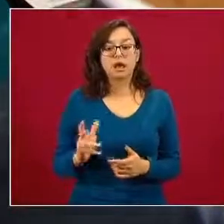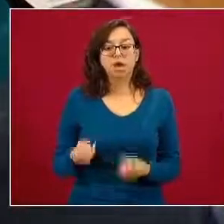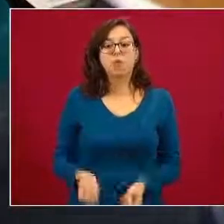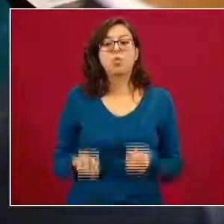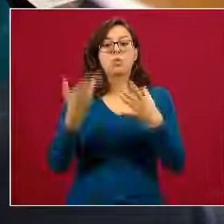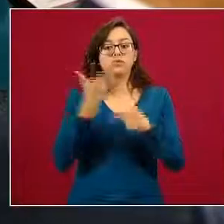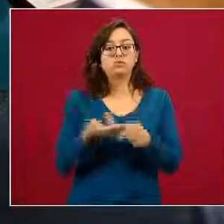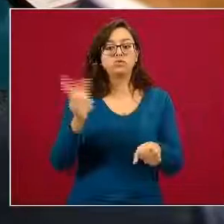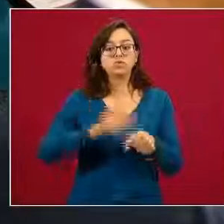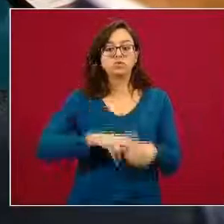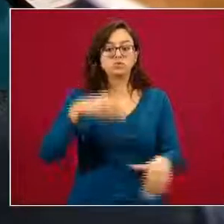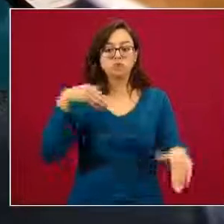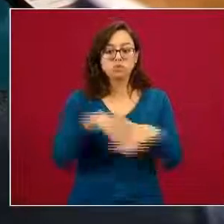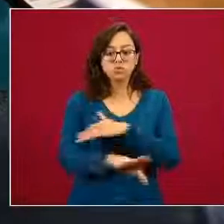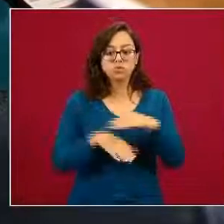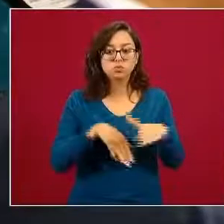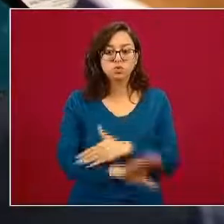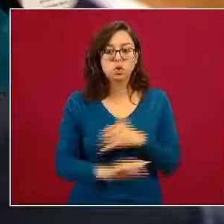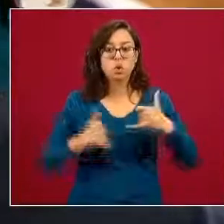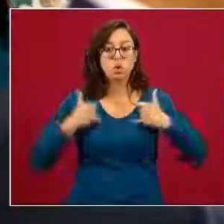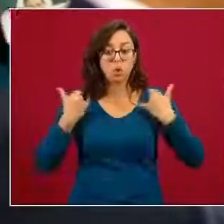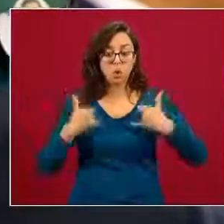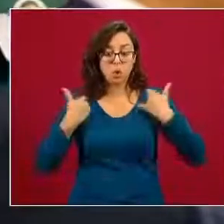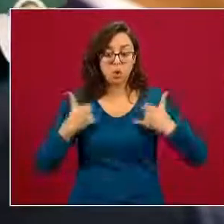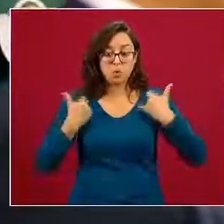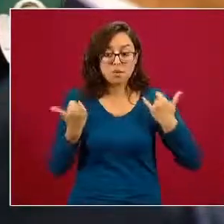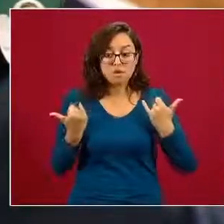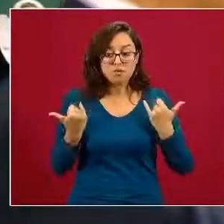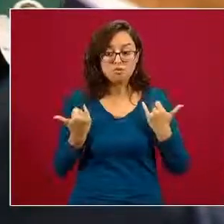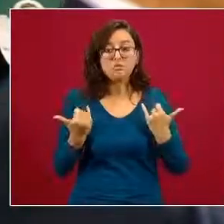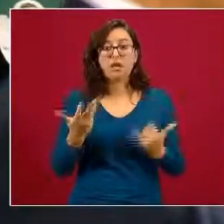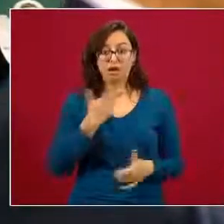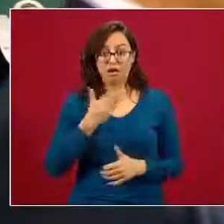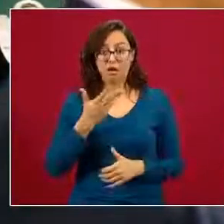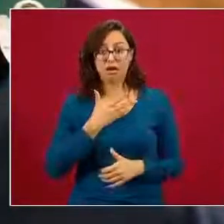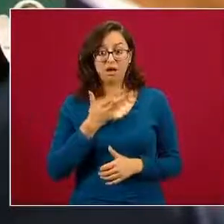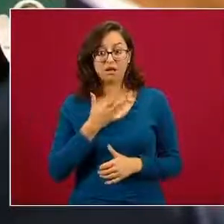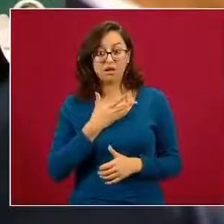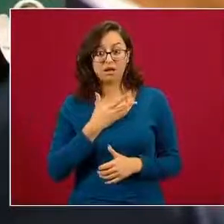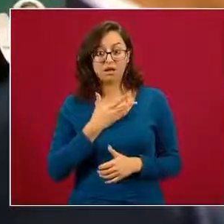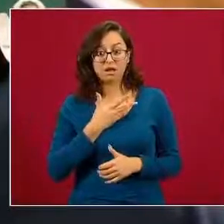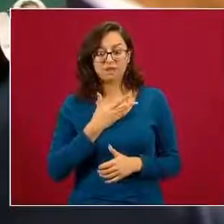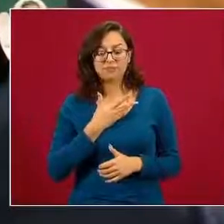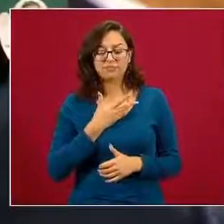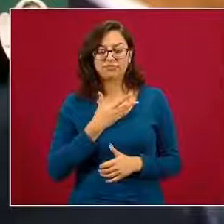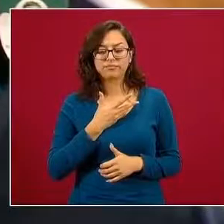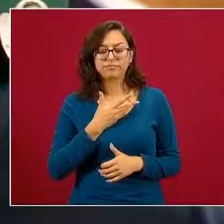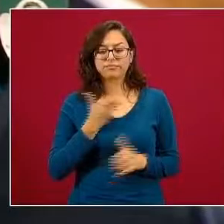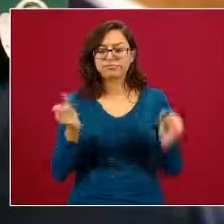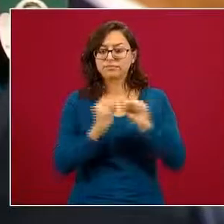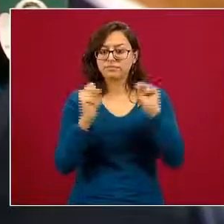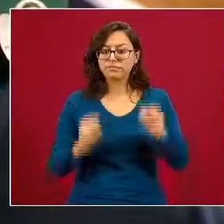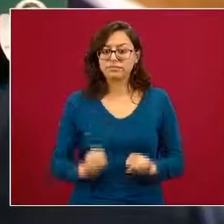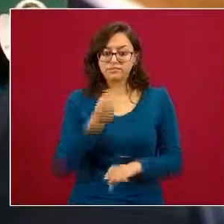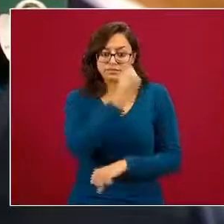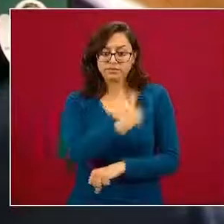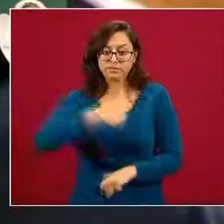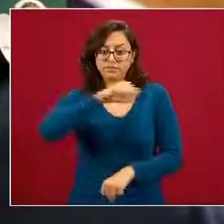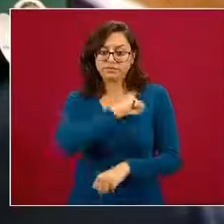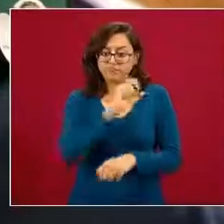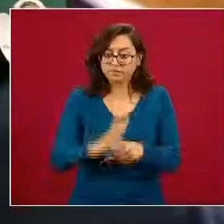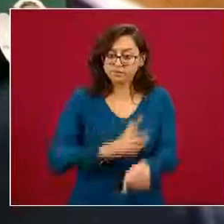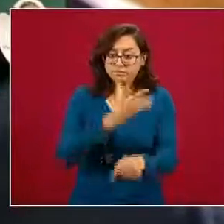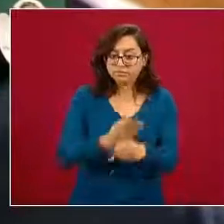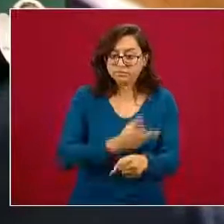hospitalizaciones de jóvenes cómo se ha adaptado el sistema de salud